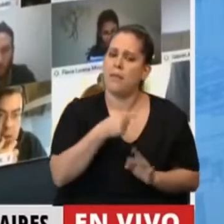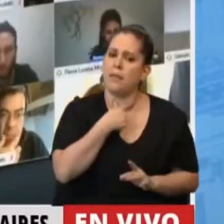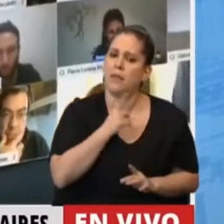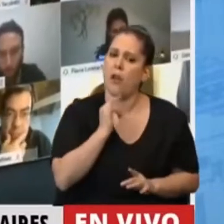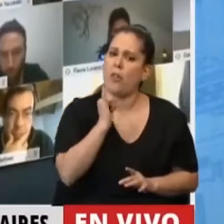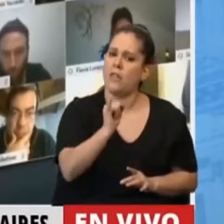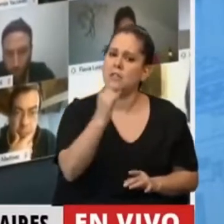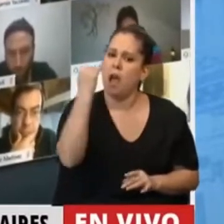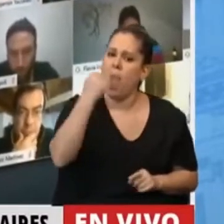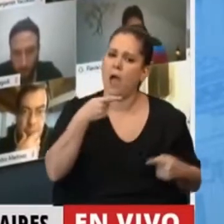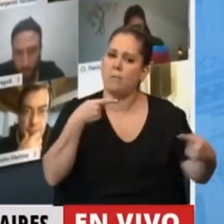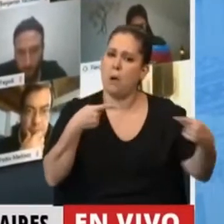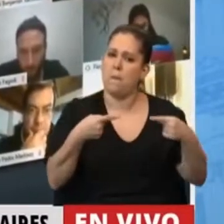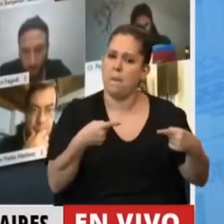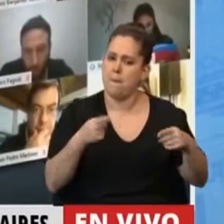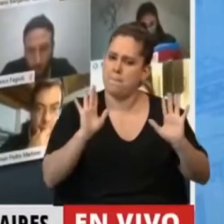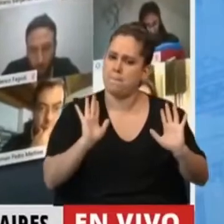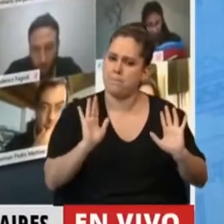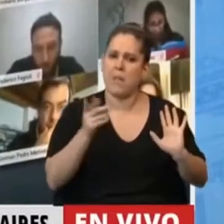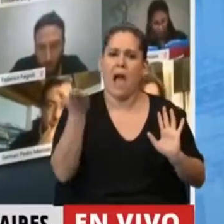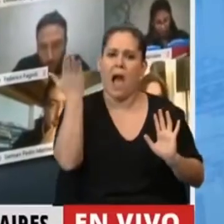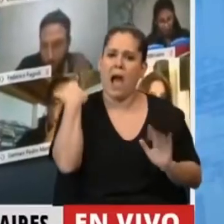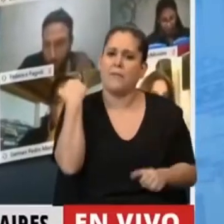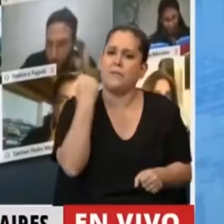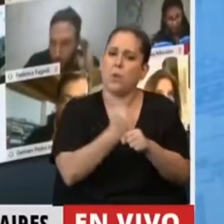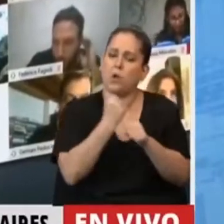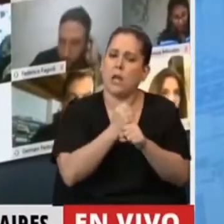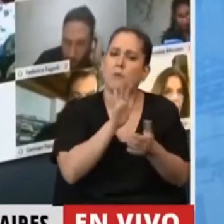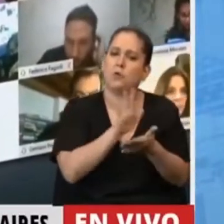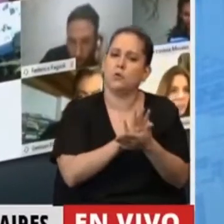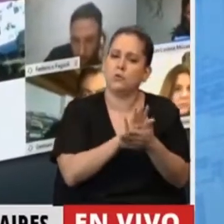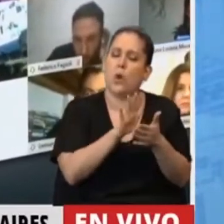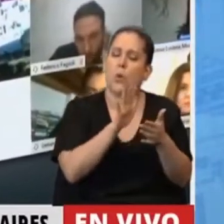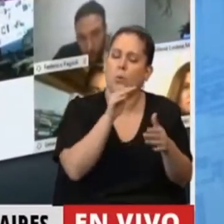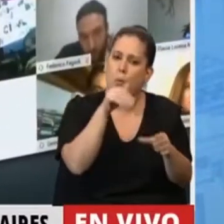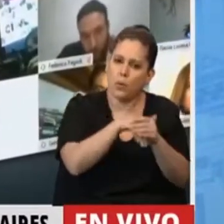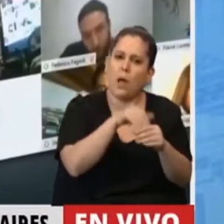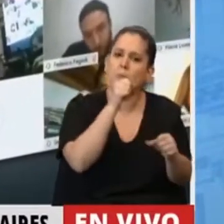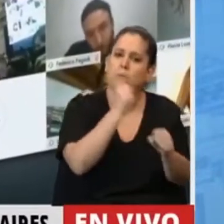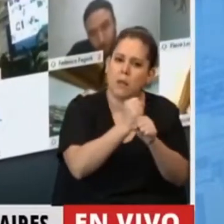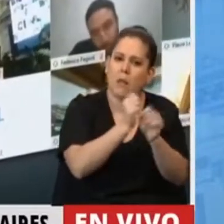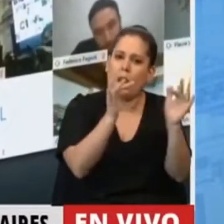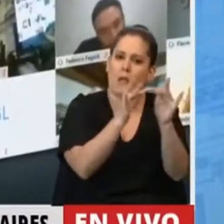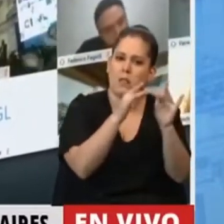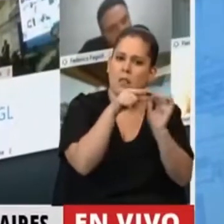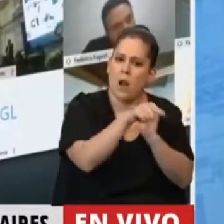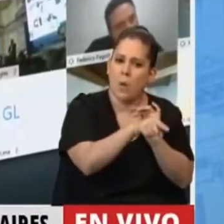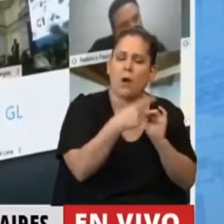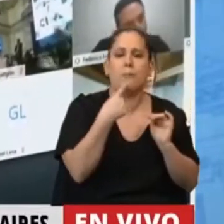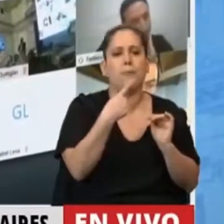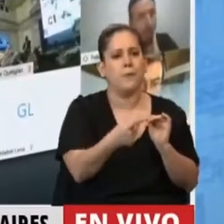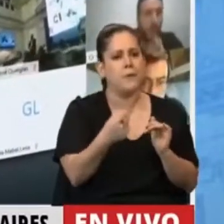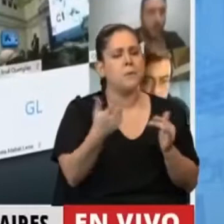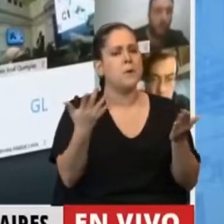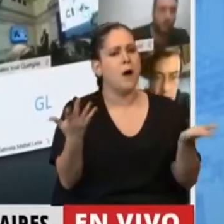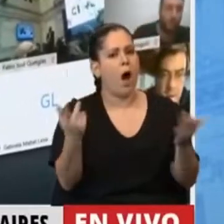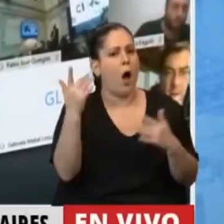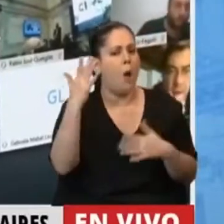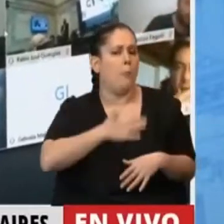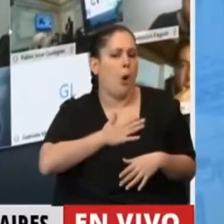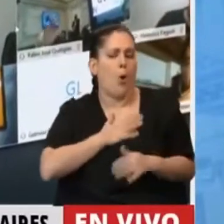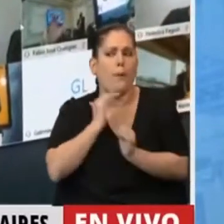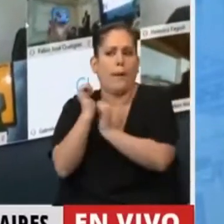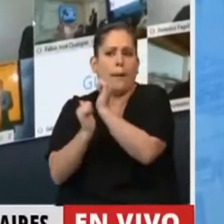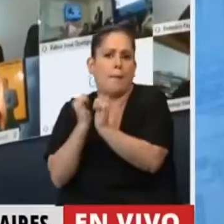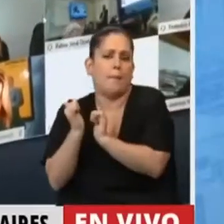contradicción. Acá cuando se votó lo de teletrabajo, se dijo que no se podía poner en marcha en forma inmediata porque pobres empresas no